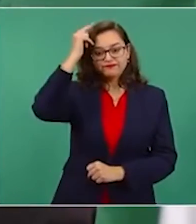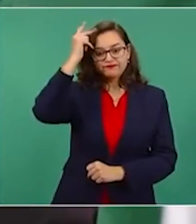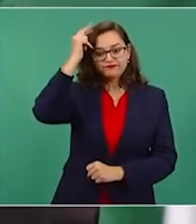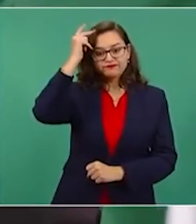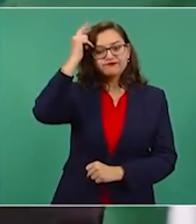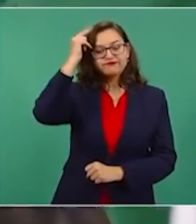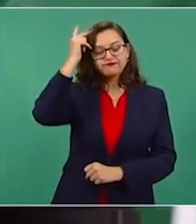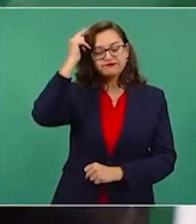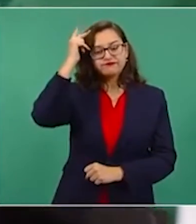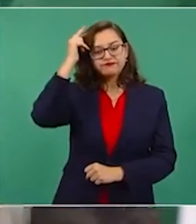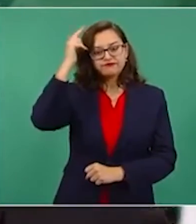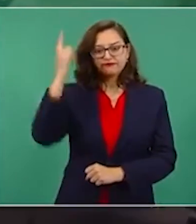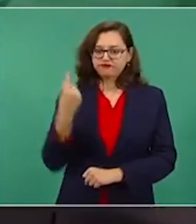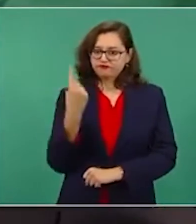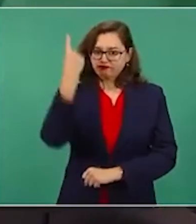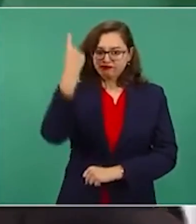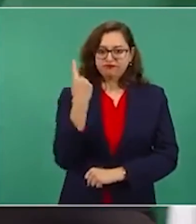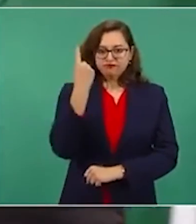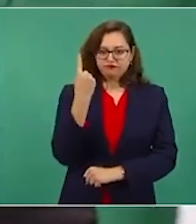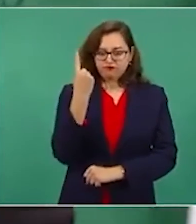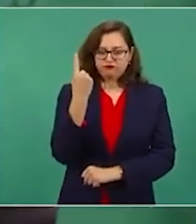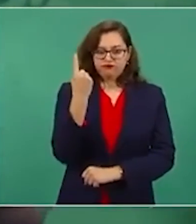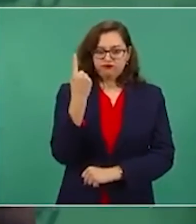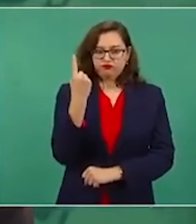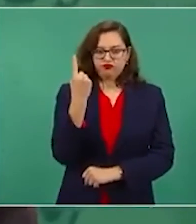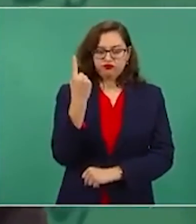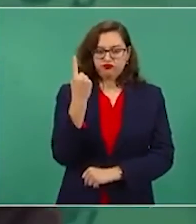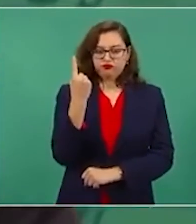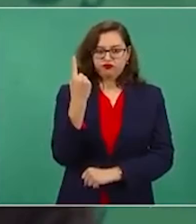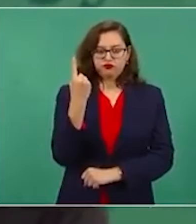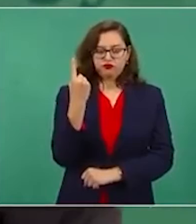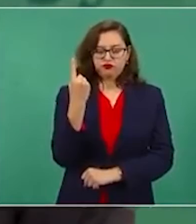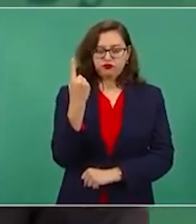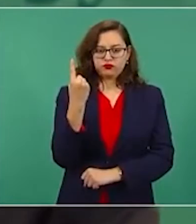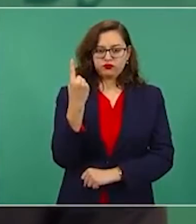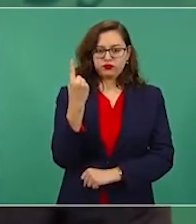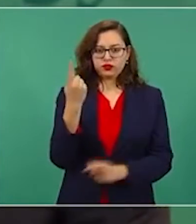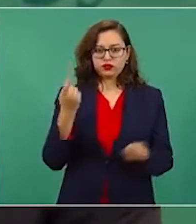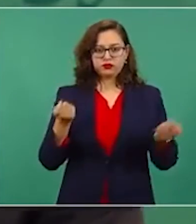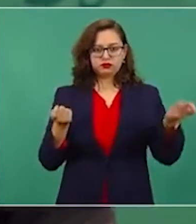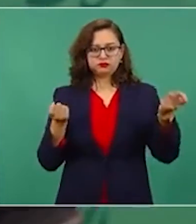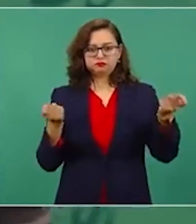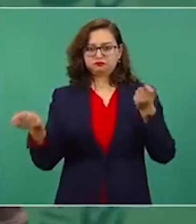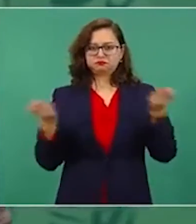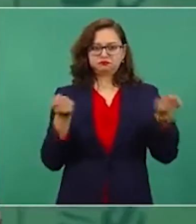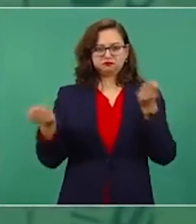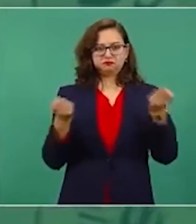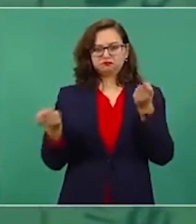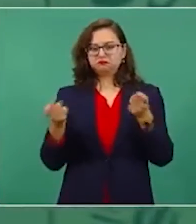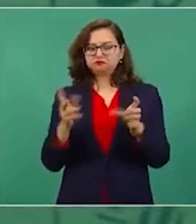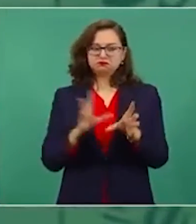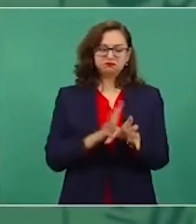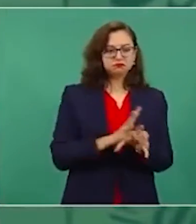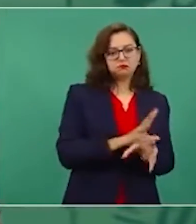el poder de los poderes